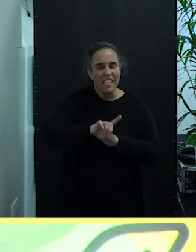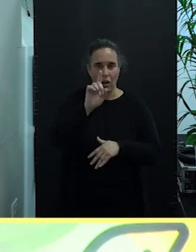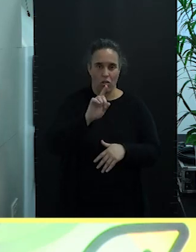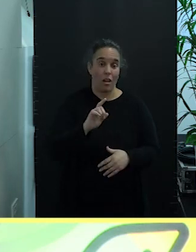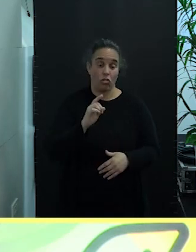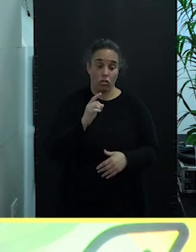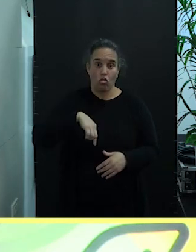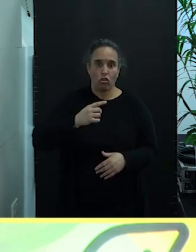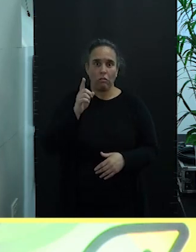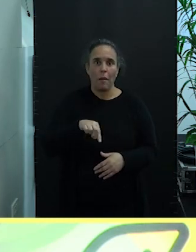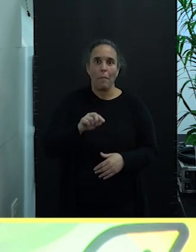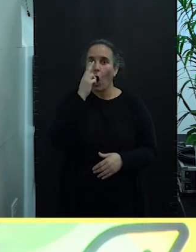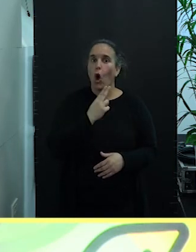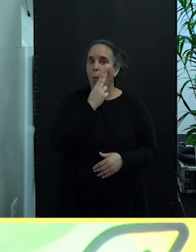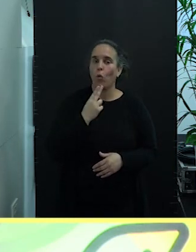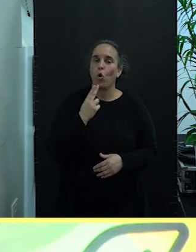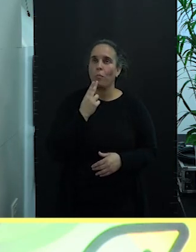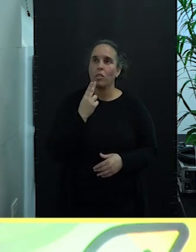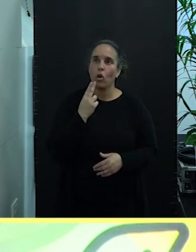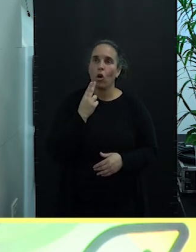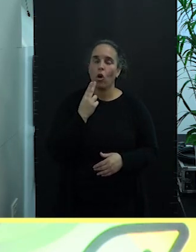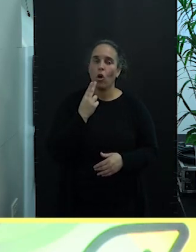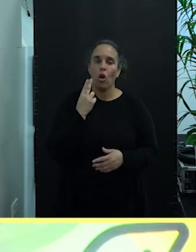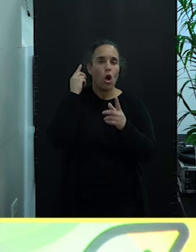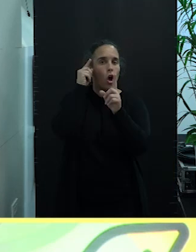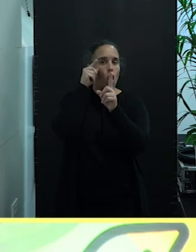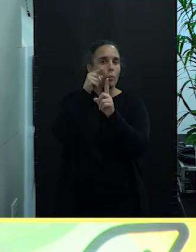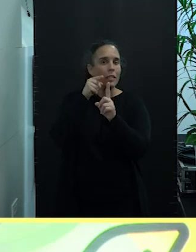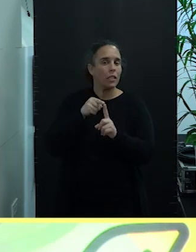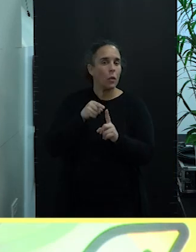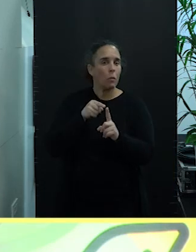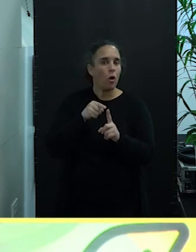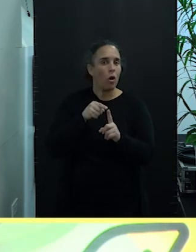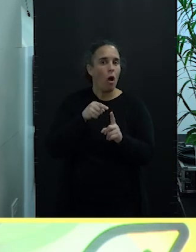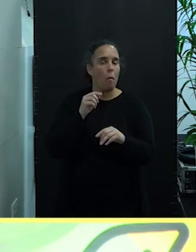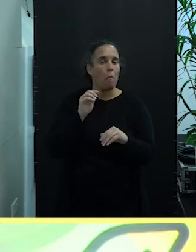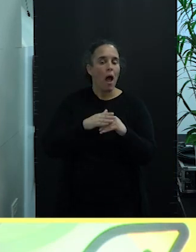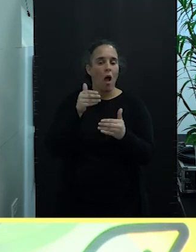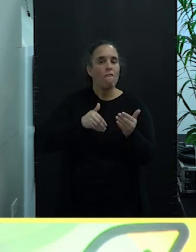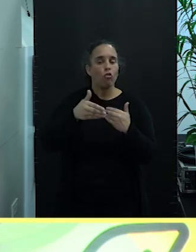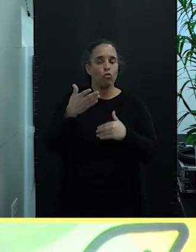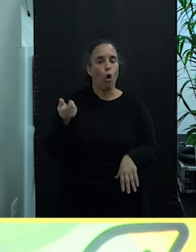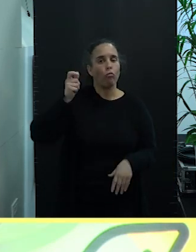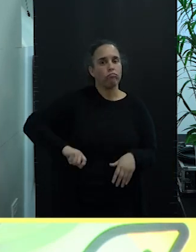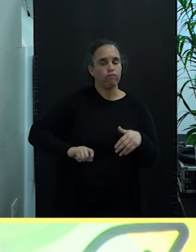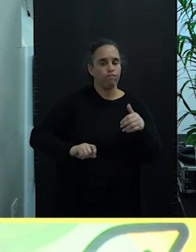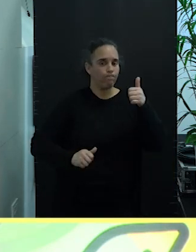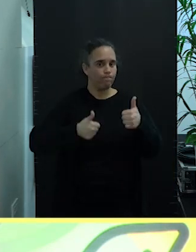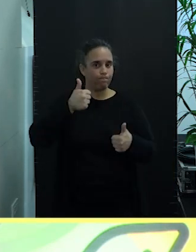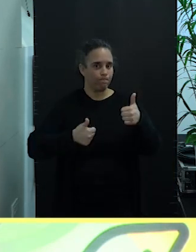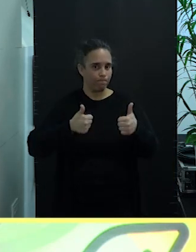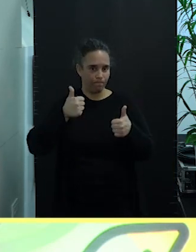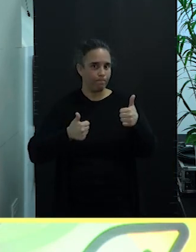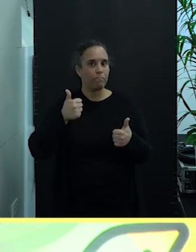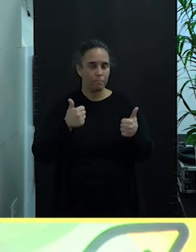de plantearnos como objetivo para salir y para ser competitivo en cada una de las acciones que,